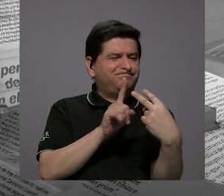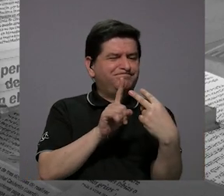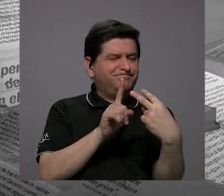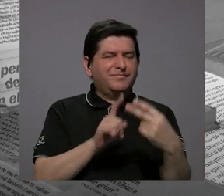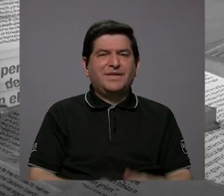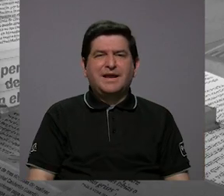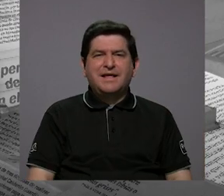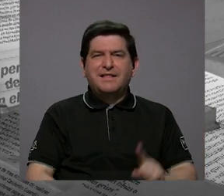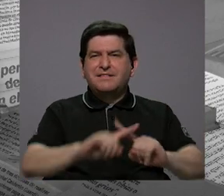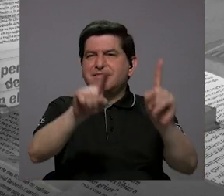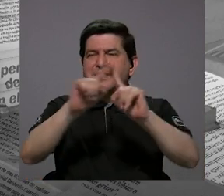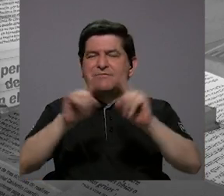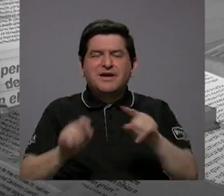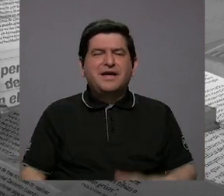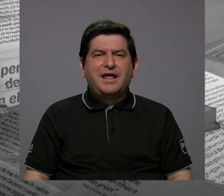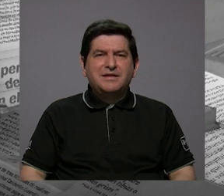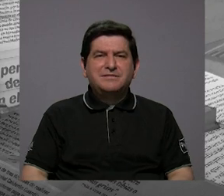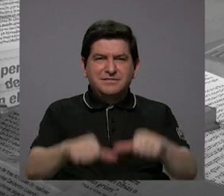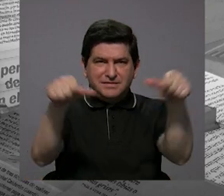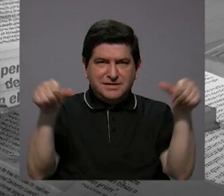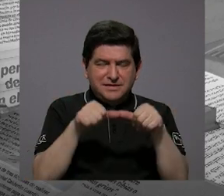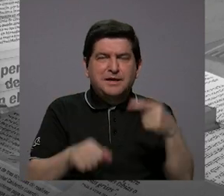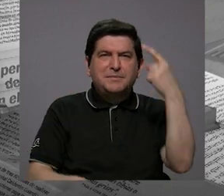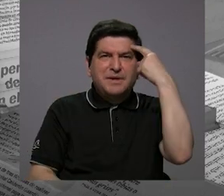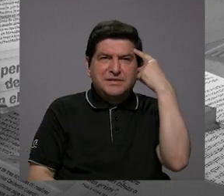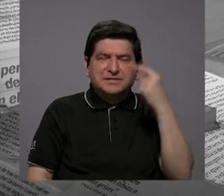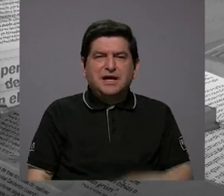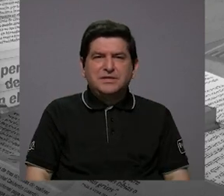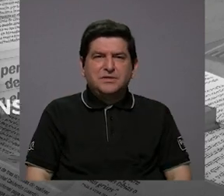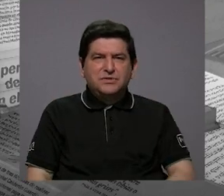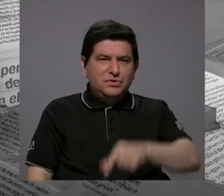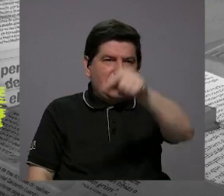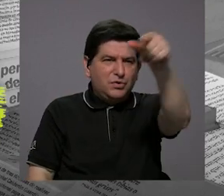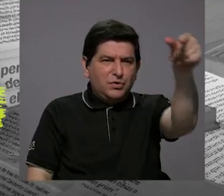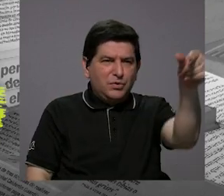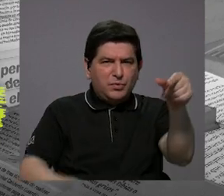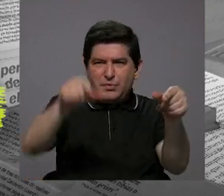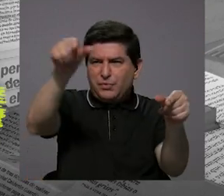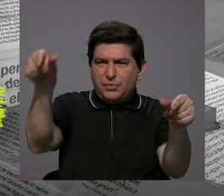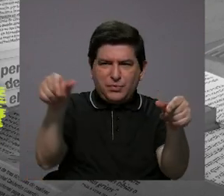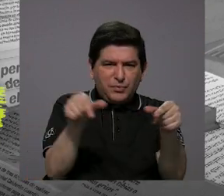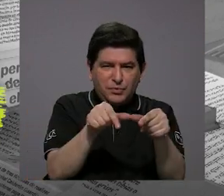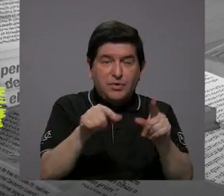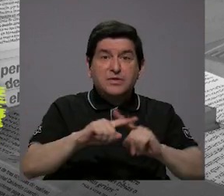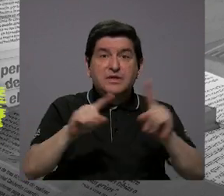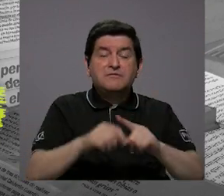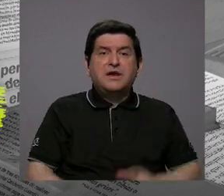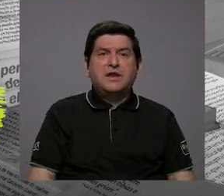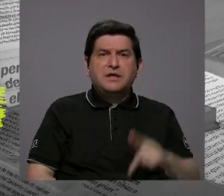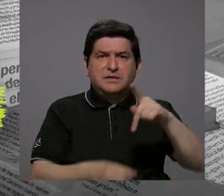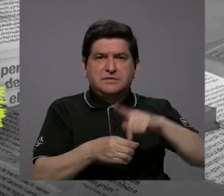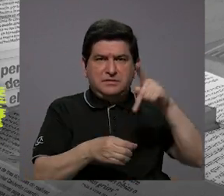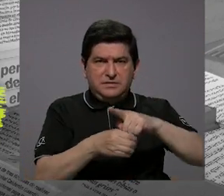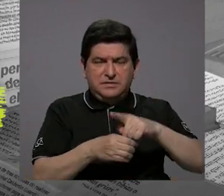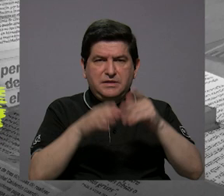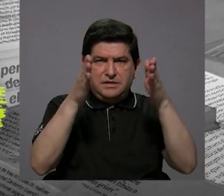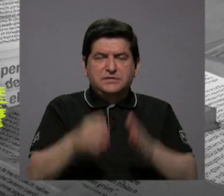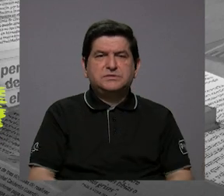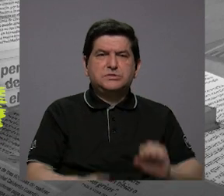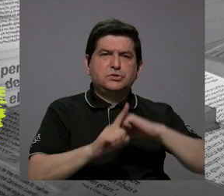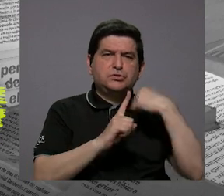perspectiva como transversal, si nos imaginamos una cuenca hidrográfica, hay una serie de actores sociales,